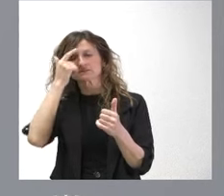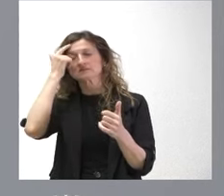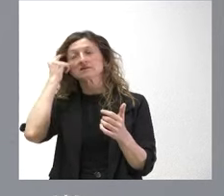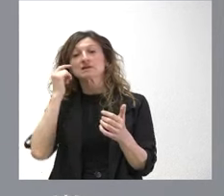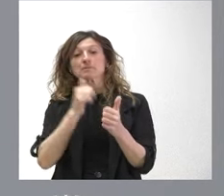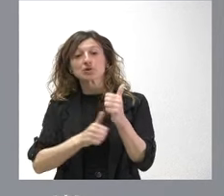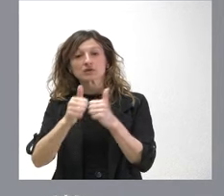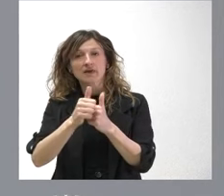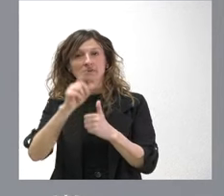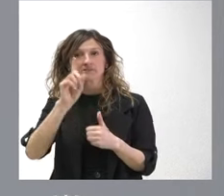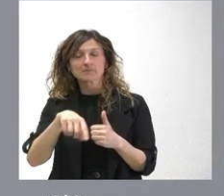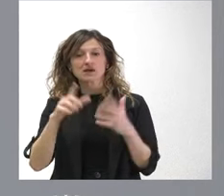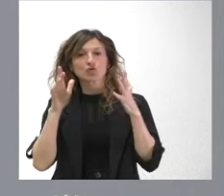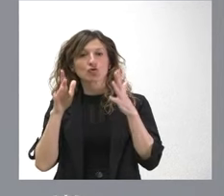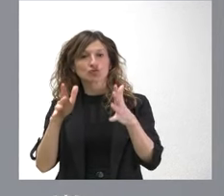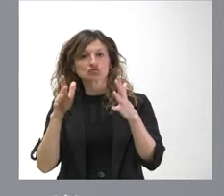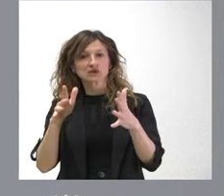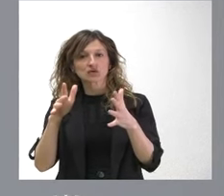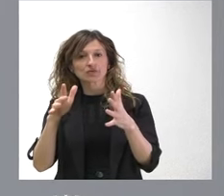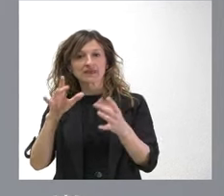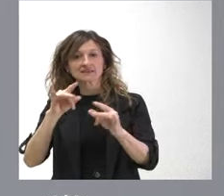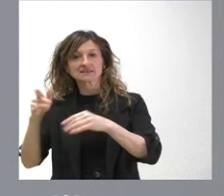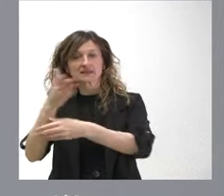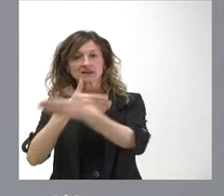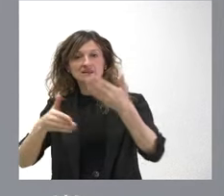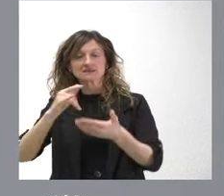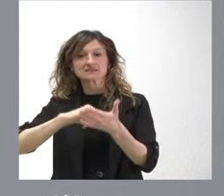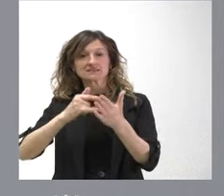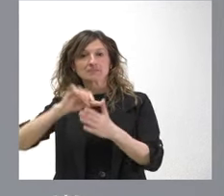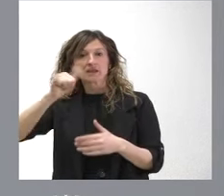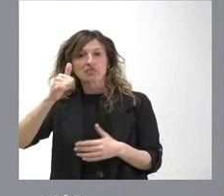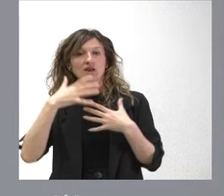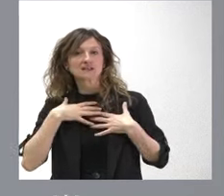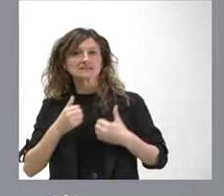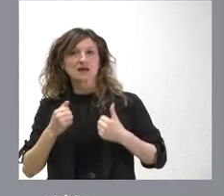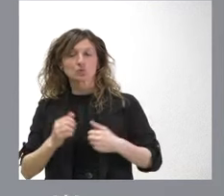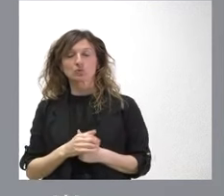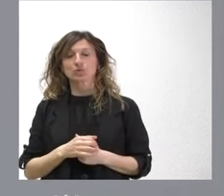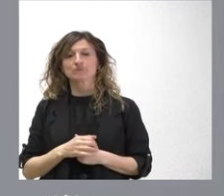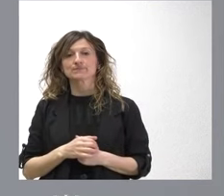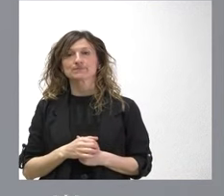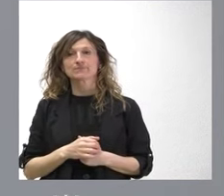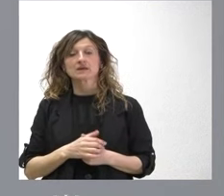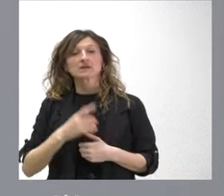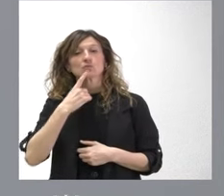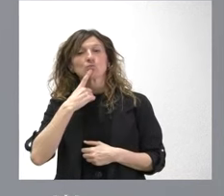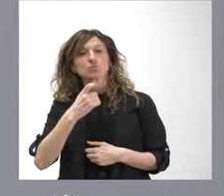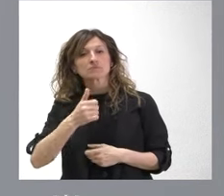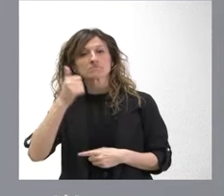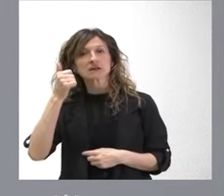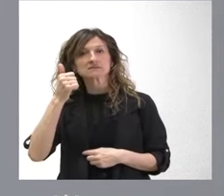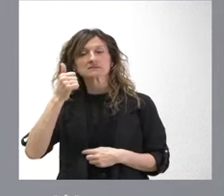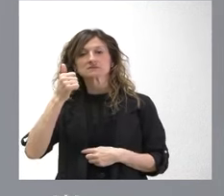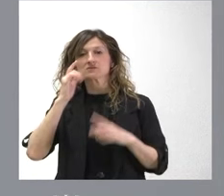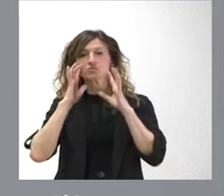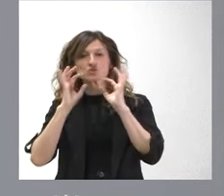prioridad también del Consejo Interterritorial del Sistema Nacional de Salud y es cierto que donde está la principal dificultad y esto es una